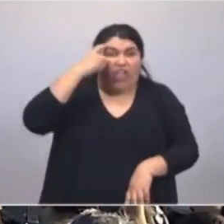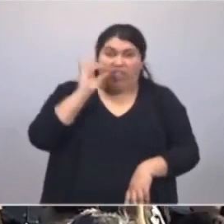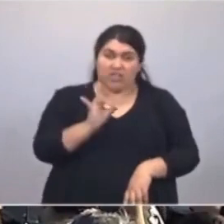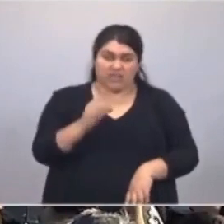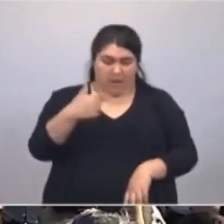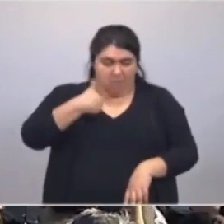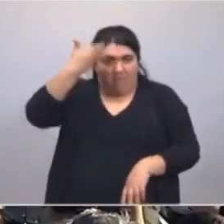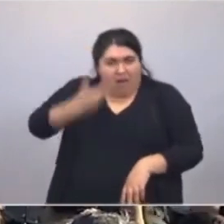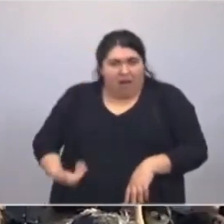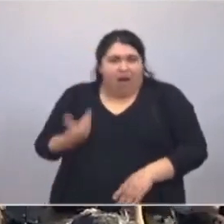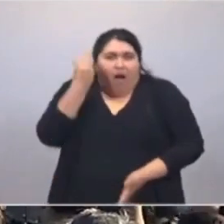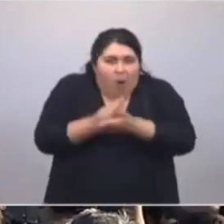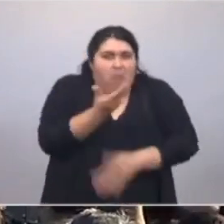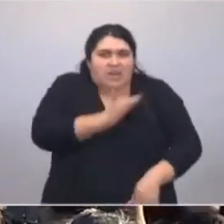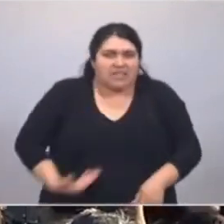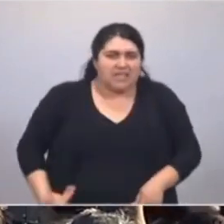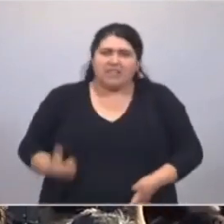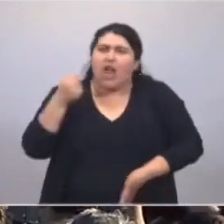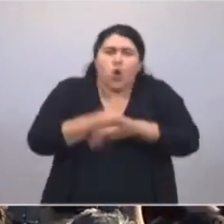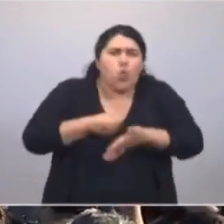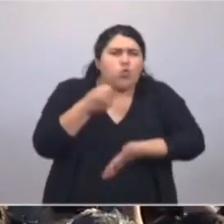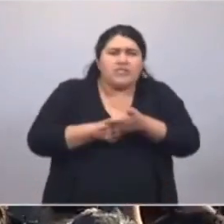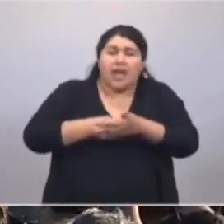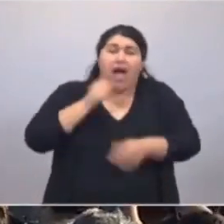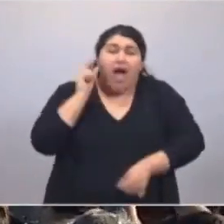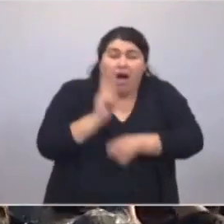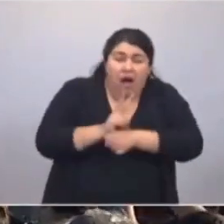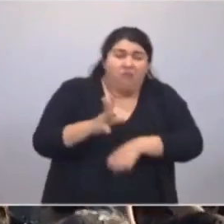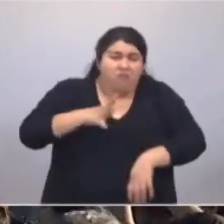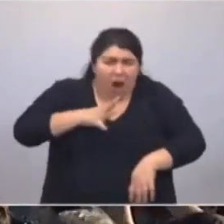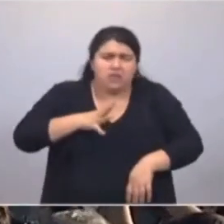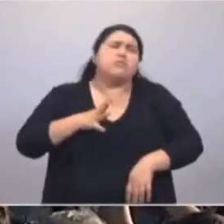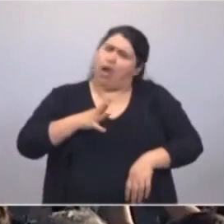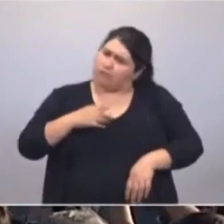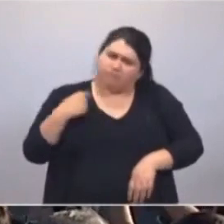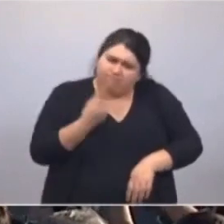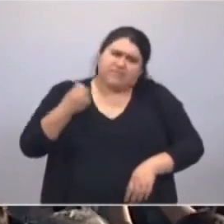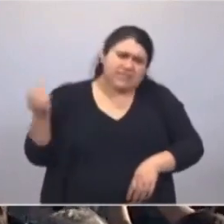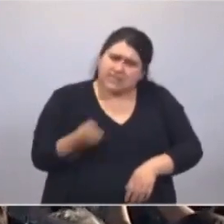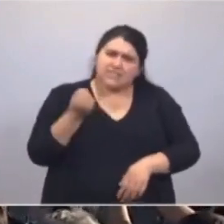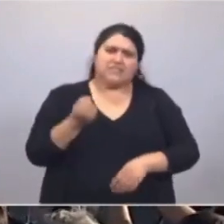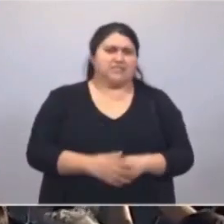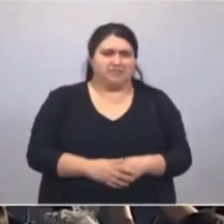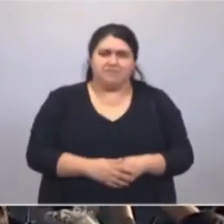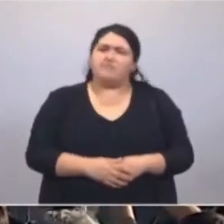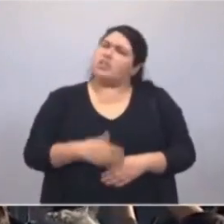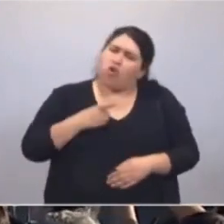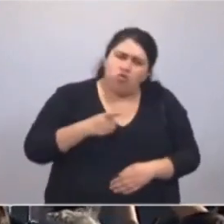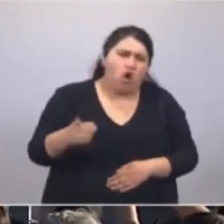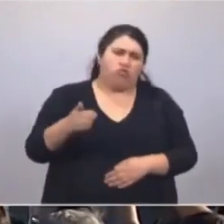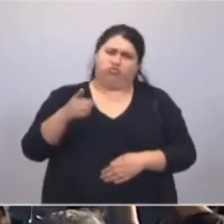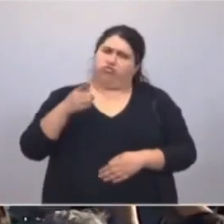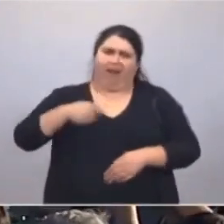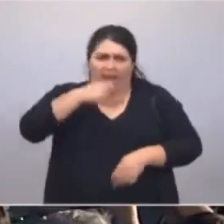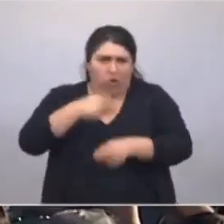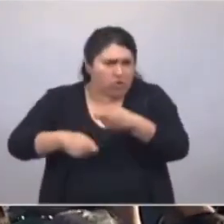presidente, la lucha contra la inseguridad va a ser una pelea personal contra la inseguridad, contra el